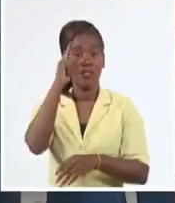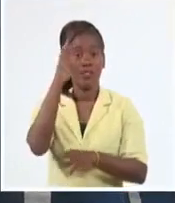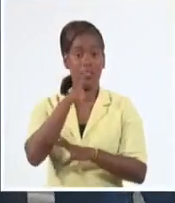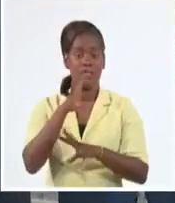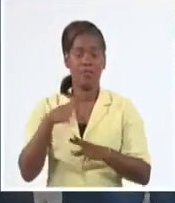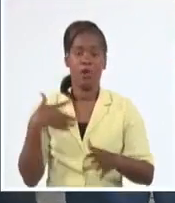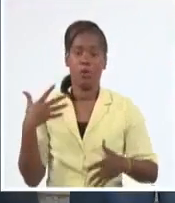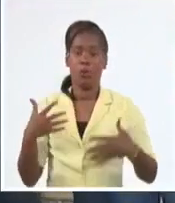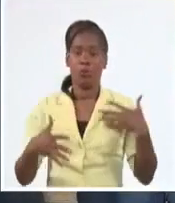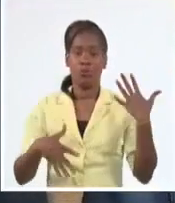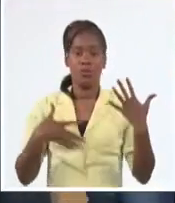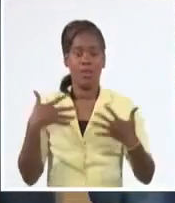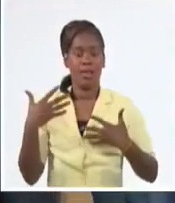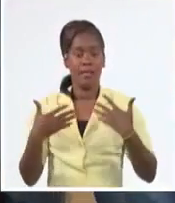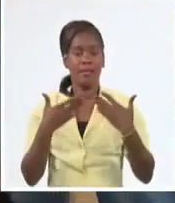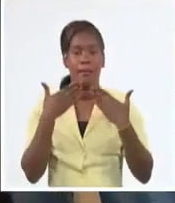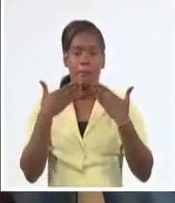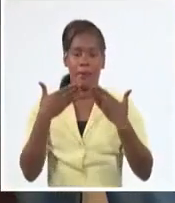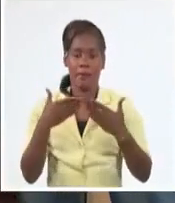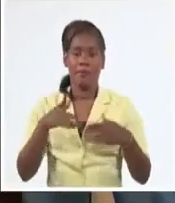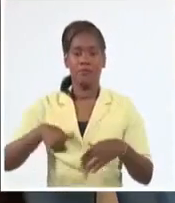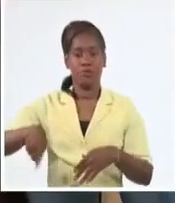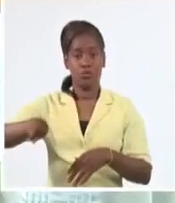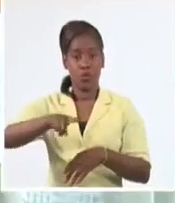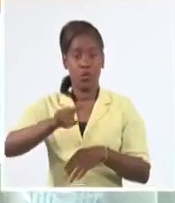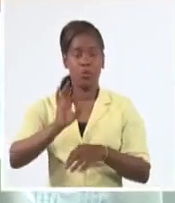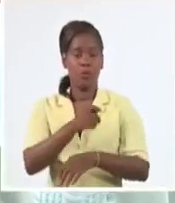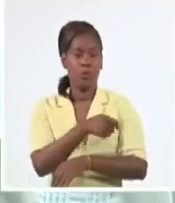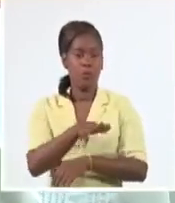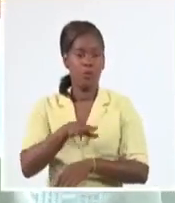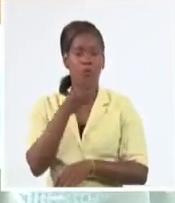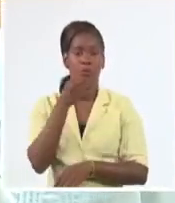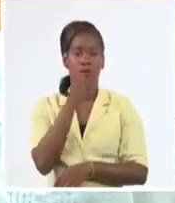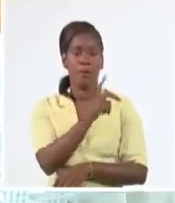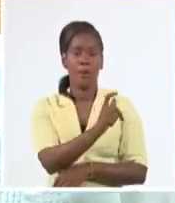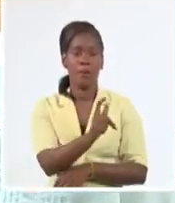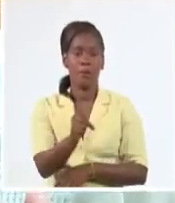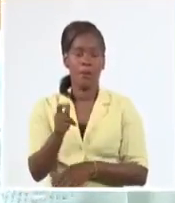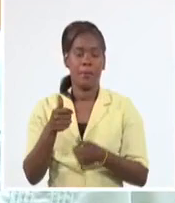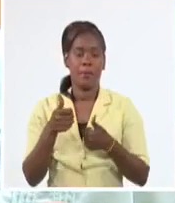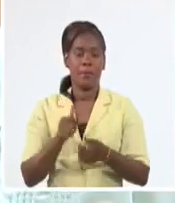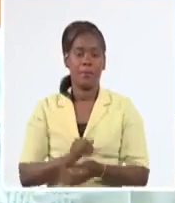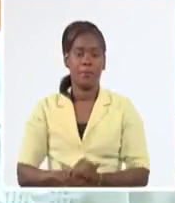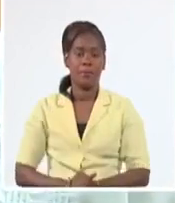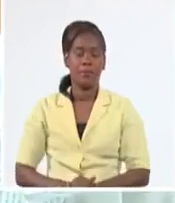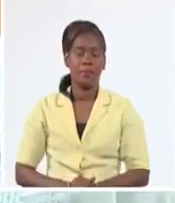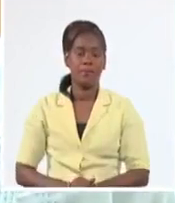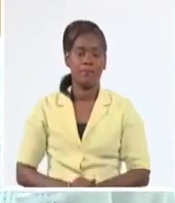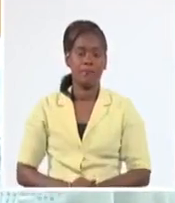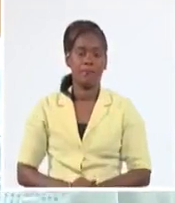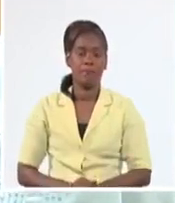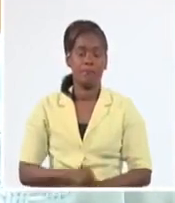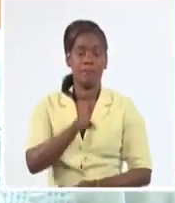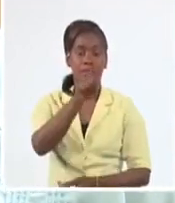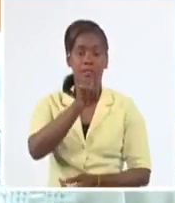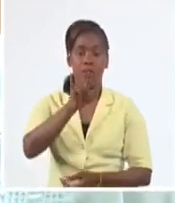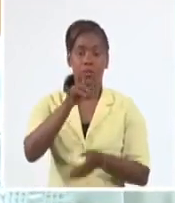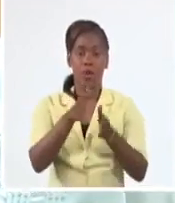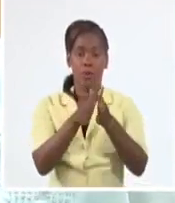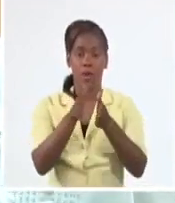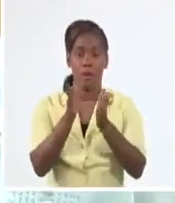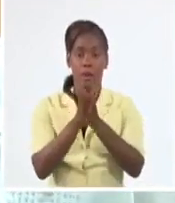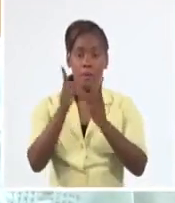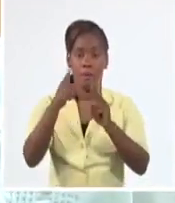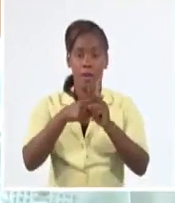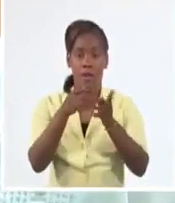inmunógeno propio y soberano. Desde el 19 de mayo, que nosotros consideramos que fue el día en que nuestro